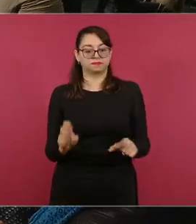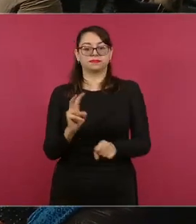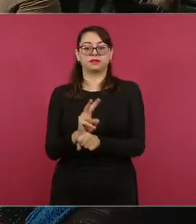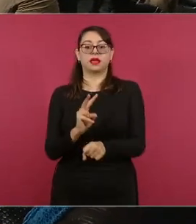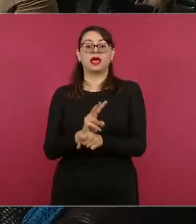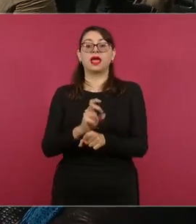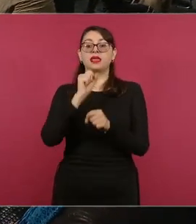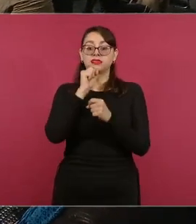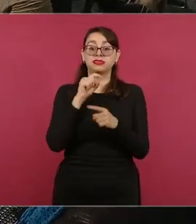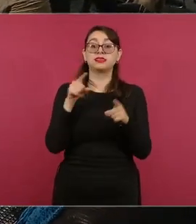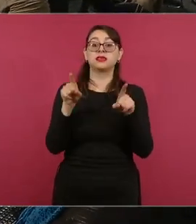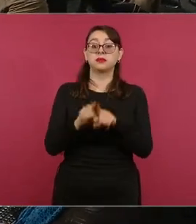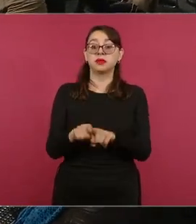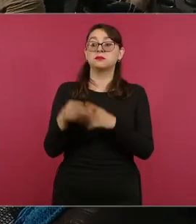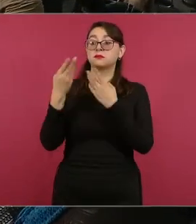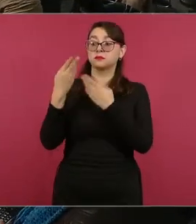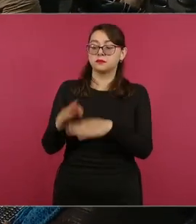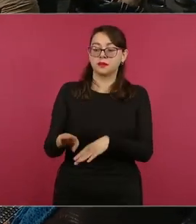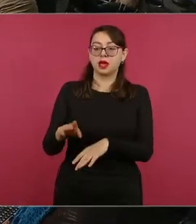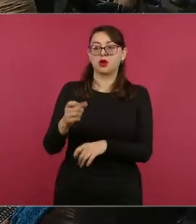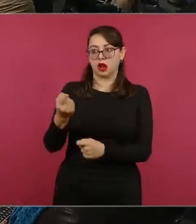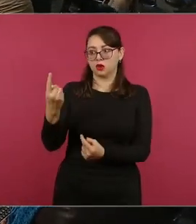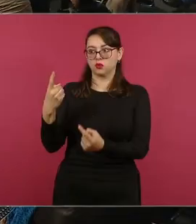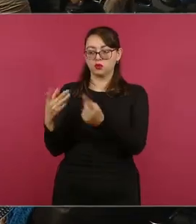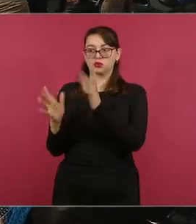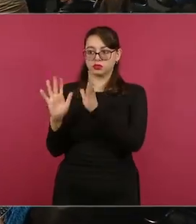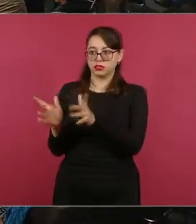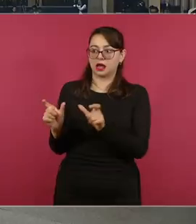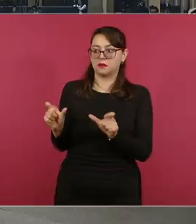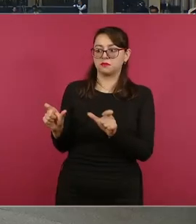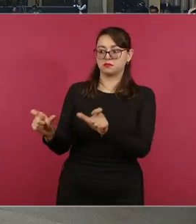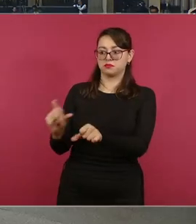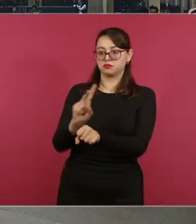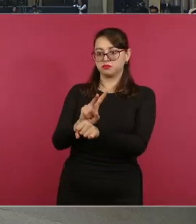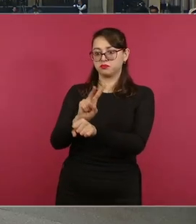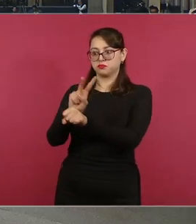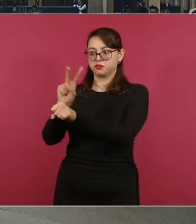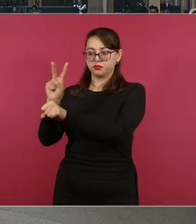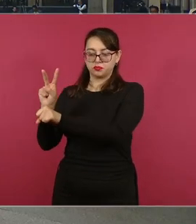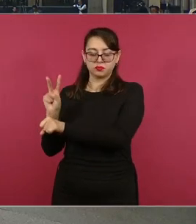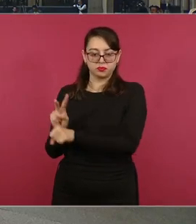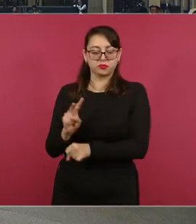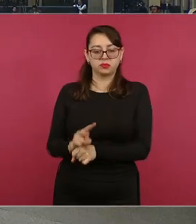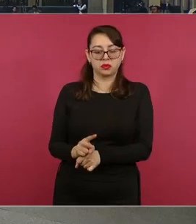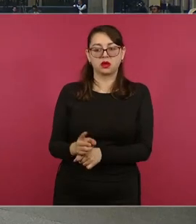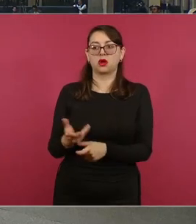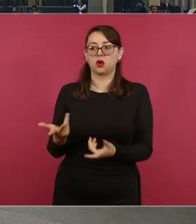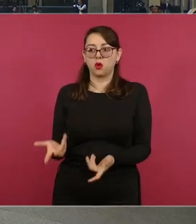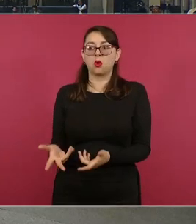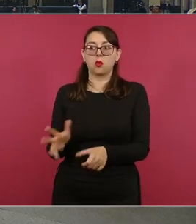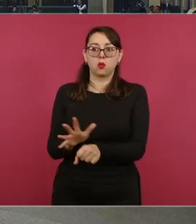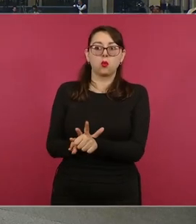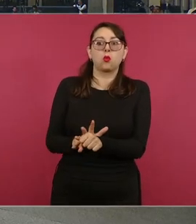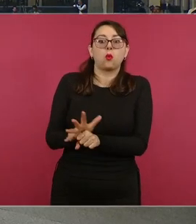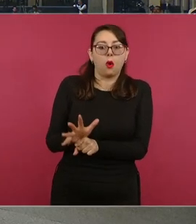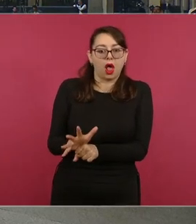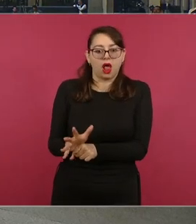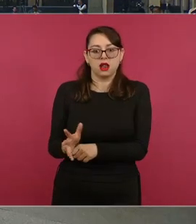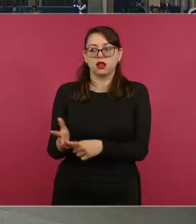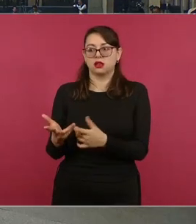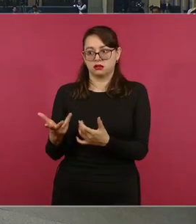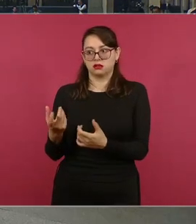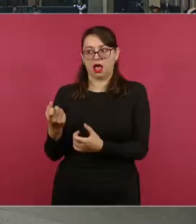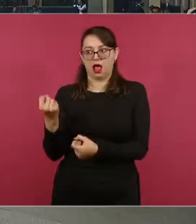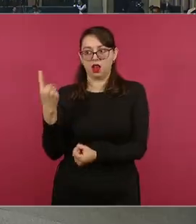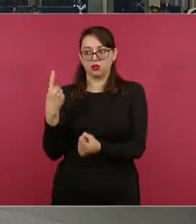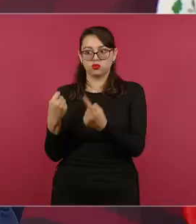sucursal Magallanes y vamos a empezar a ver también con los bancos a ver qué seguridad quieren sobre los bancos que haya de